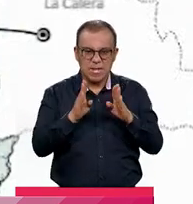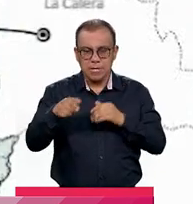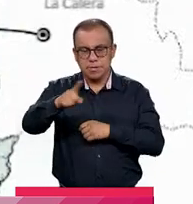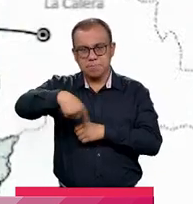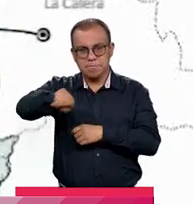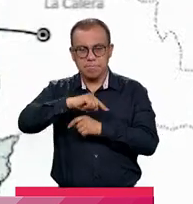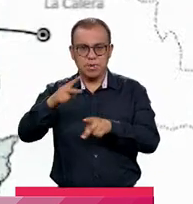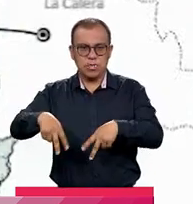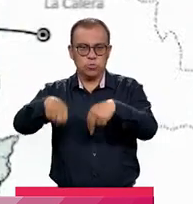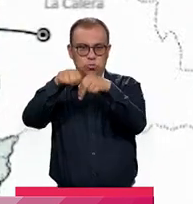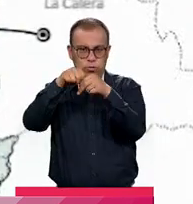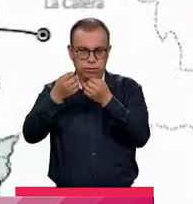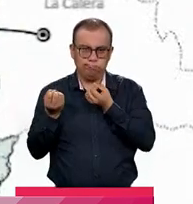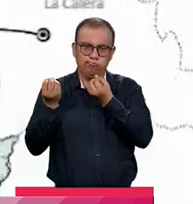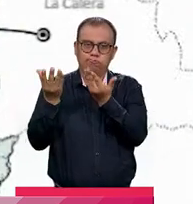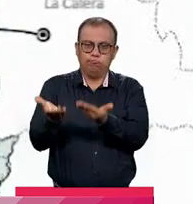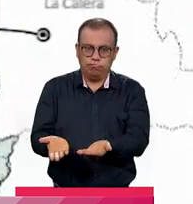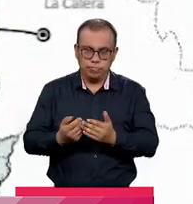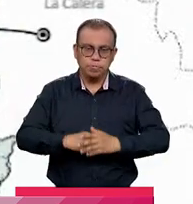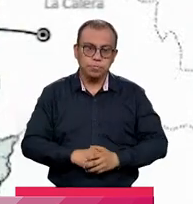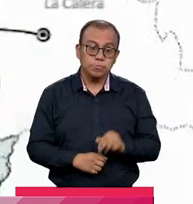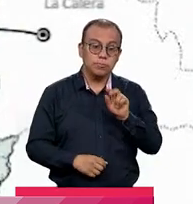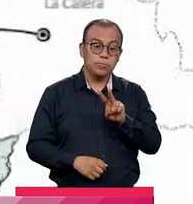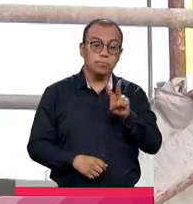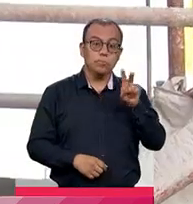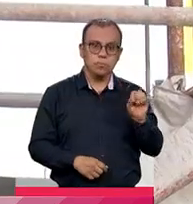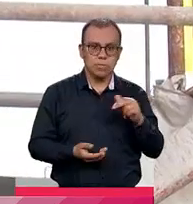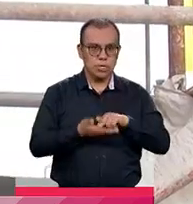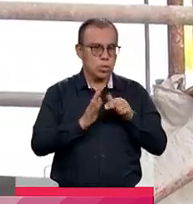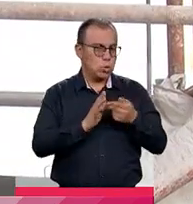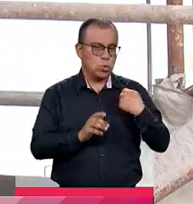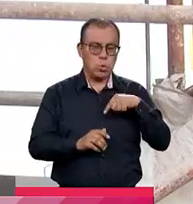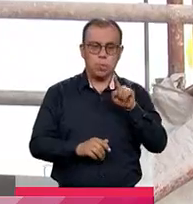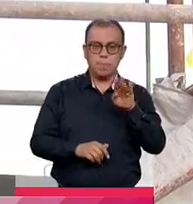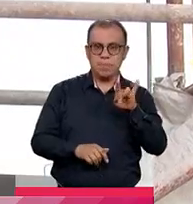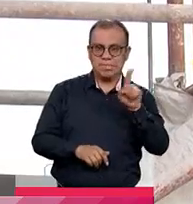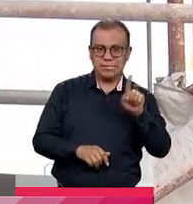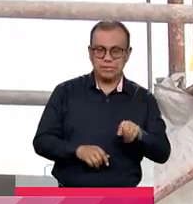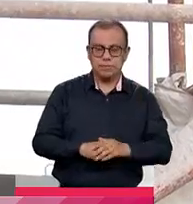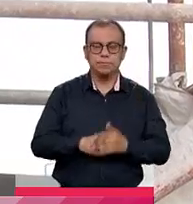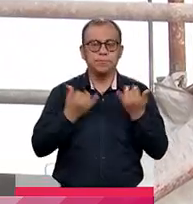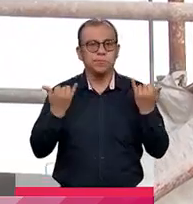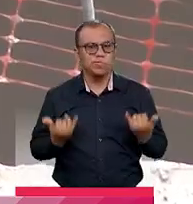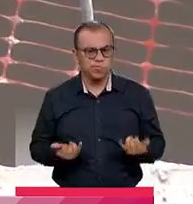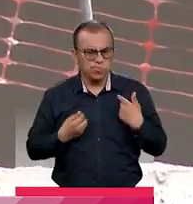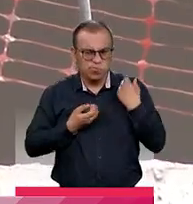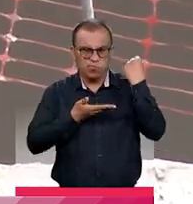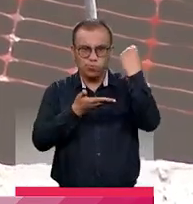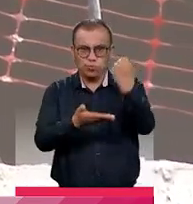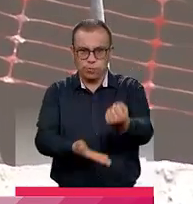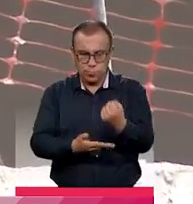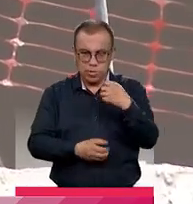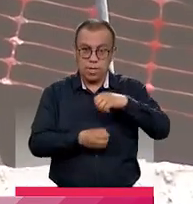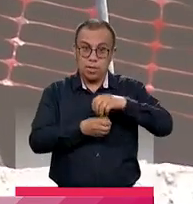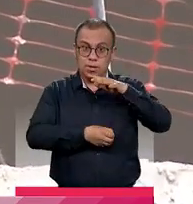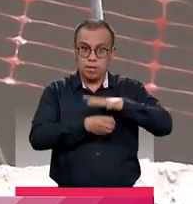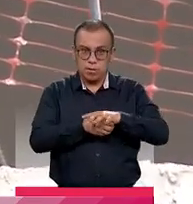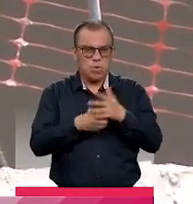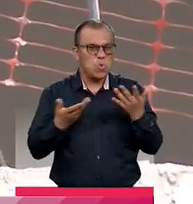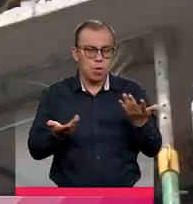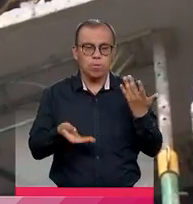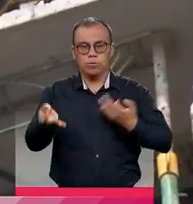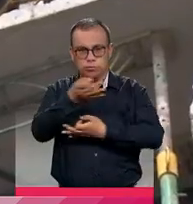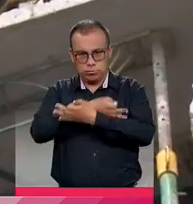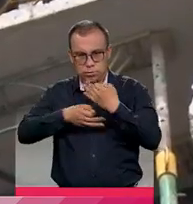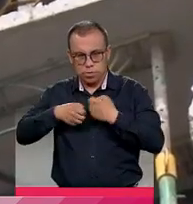y prioritario y 39 mil viviendas no visa. Las obras públicas no se financiarán con recursos del distrito, sino